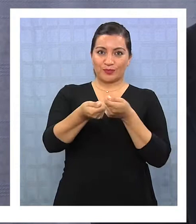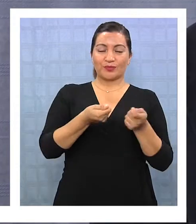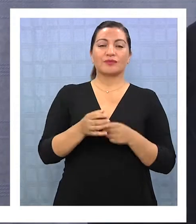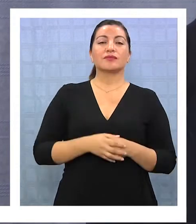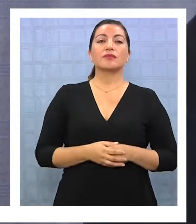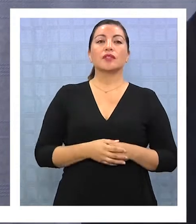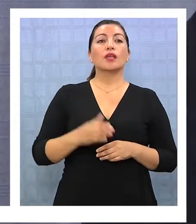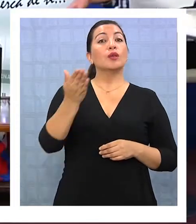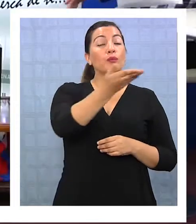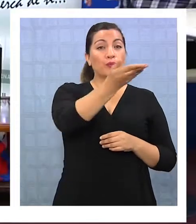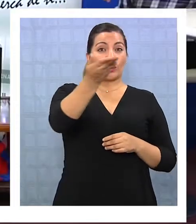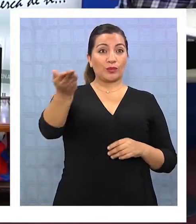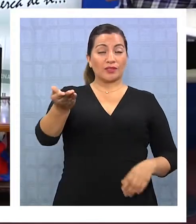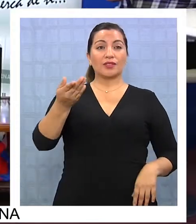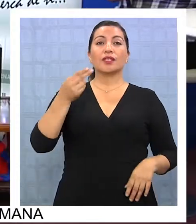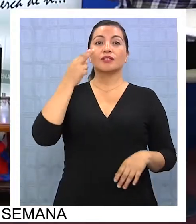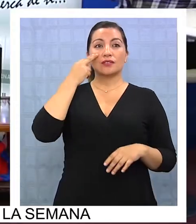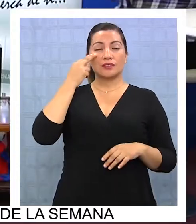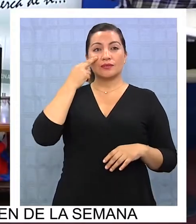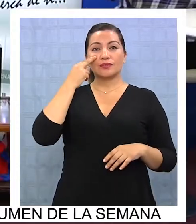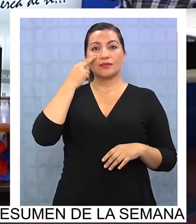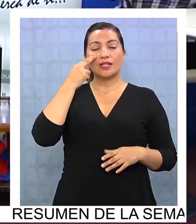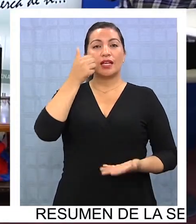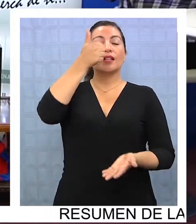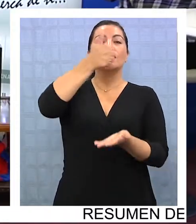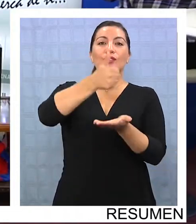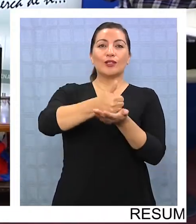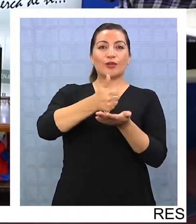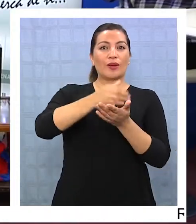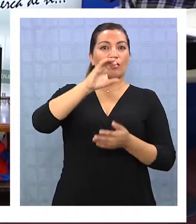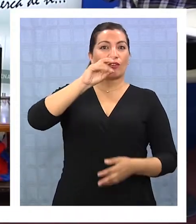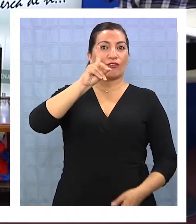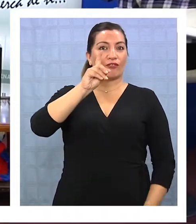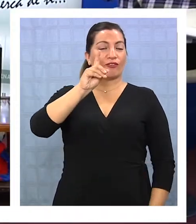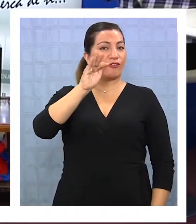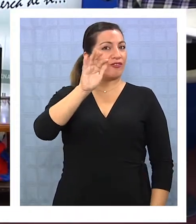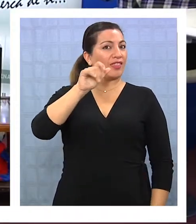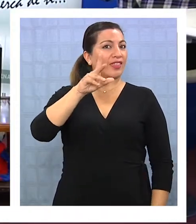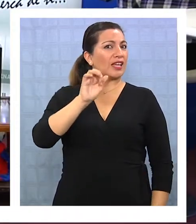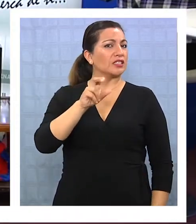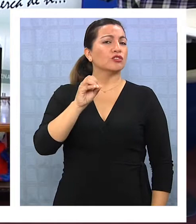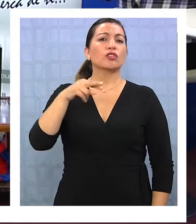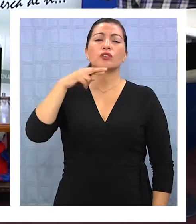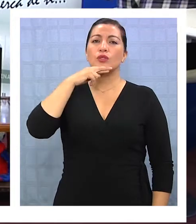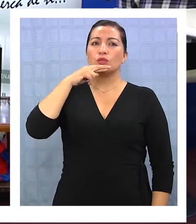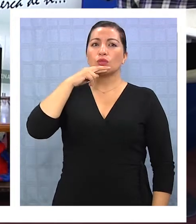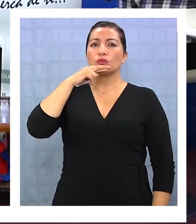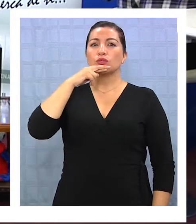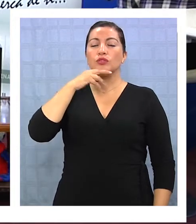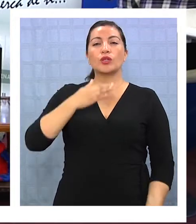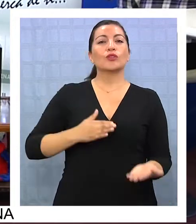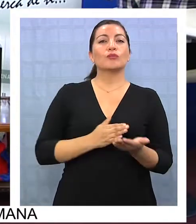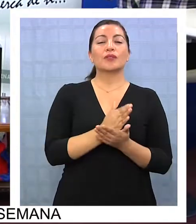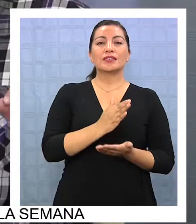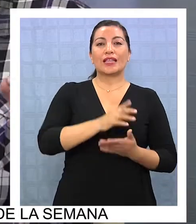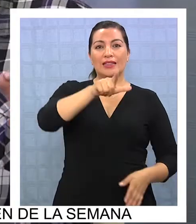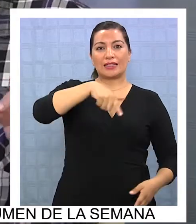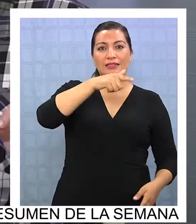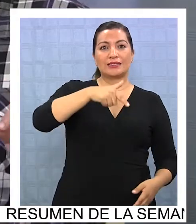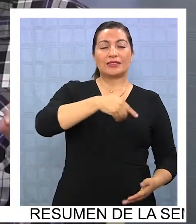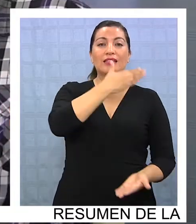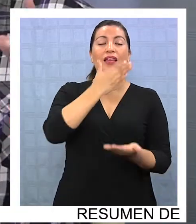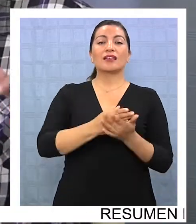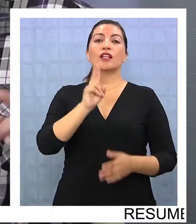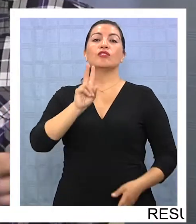que tienen. Y bueno, para que ustedes estén enterados entonces, la Copa Confederación en Rusia 2017 comienza a partir del día 17 de junio hasta el 2